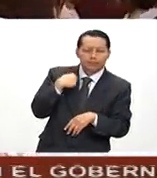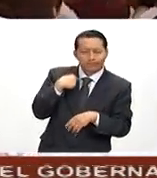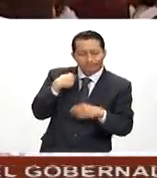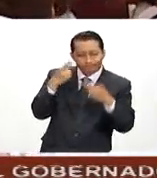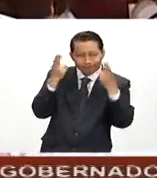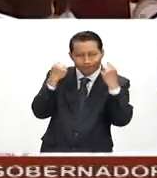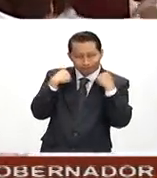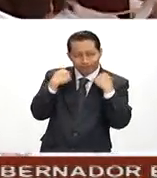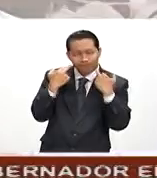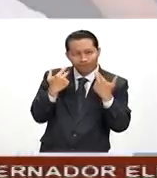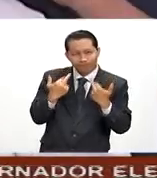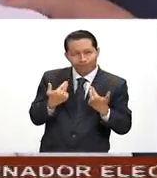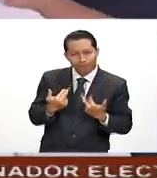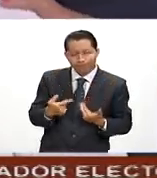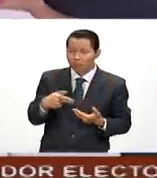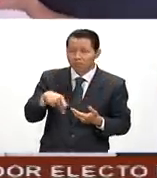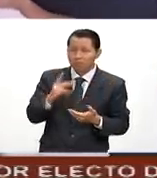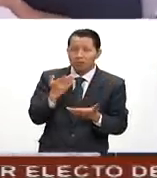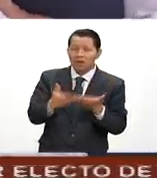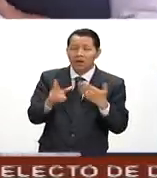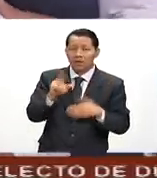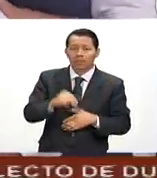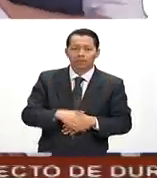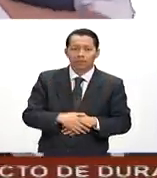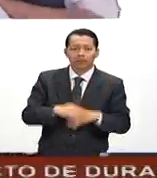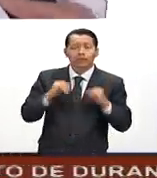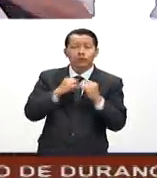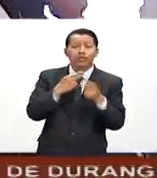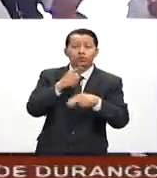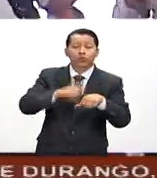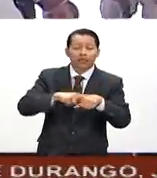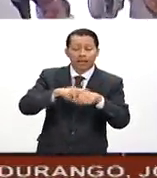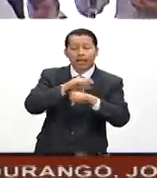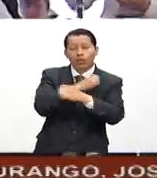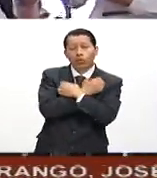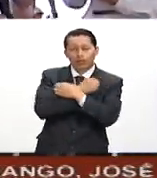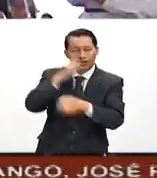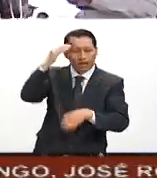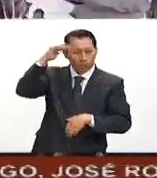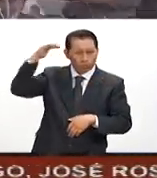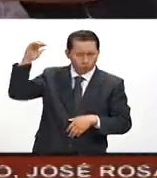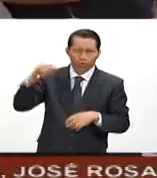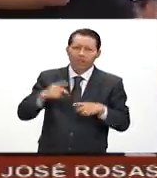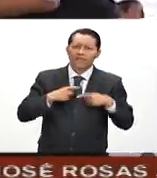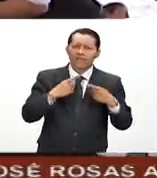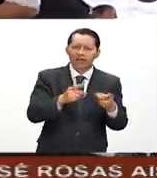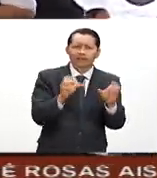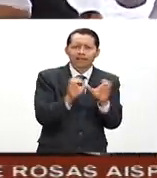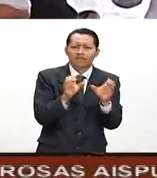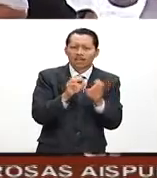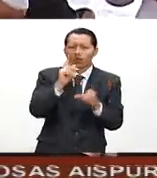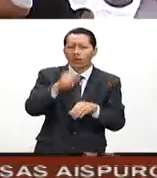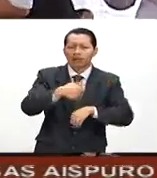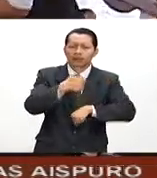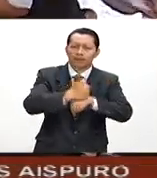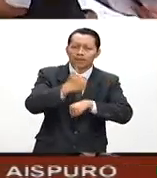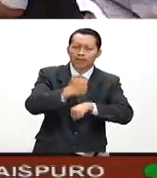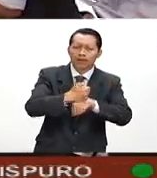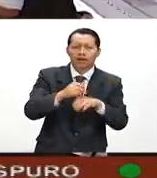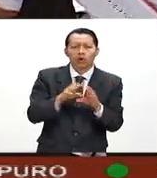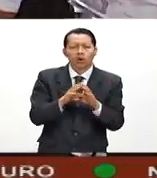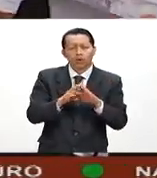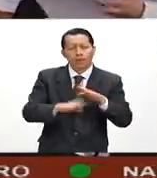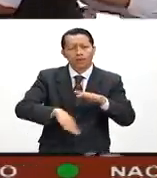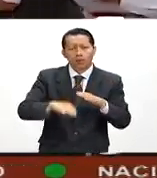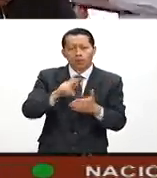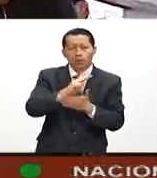pero ahora no. El Instituto Nacional para la Educación de los Adultos le entregó su certificado que acredita la educación básica como parte